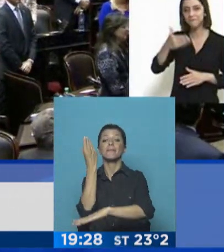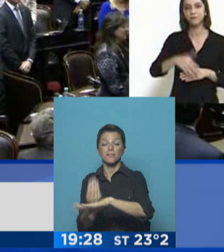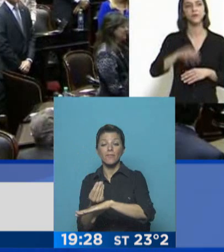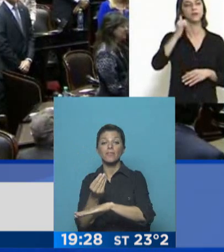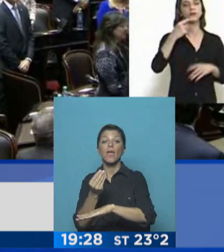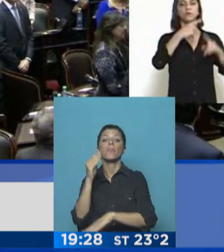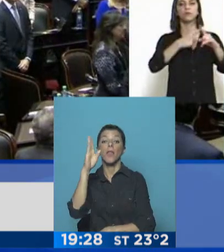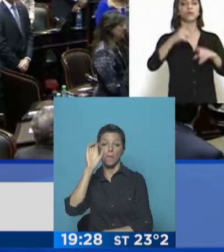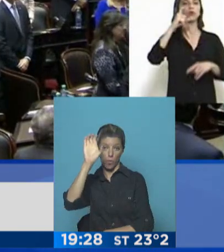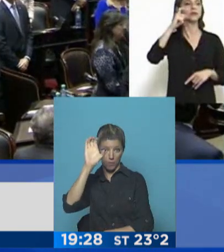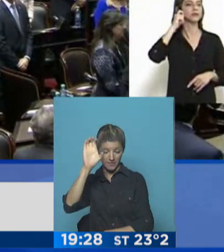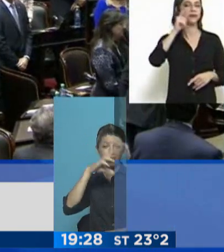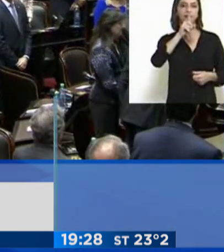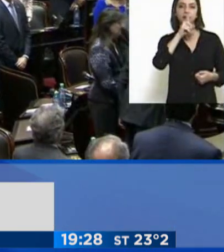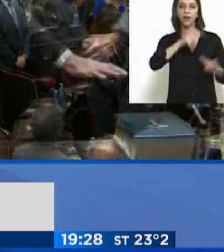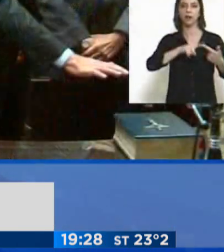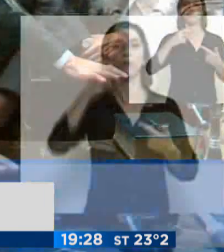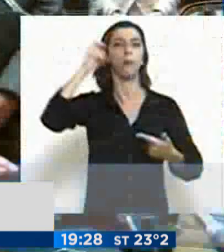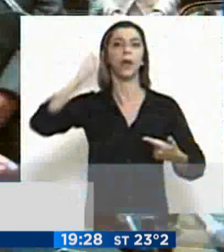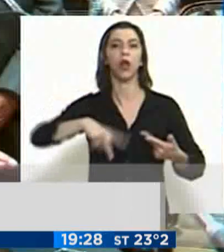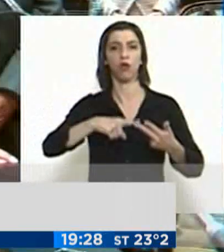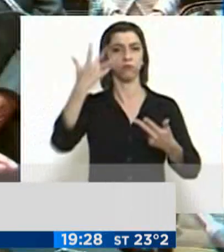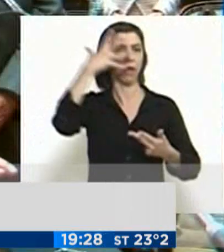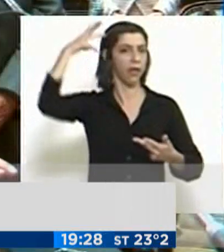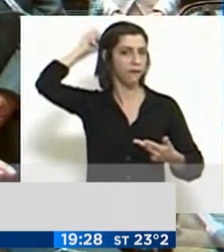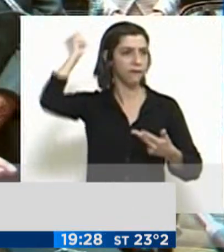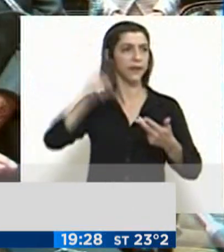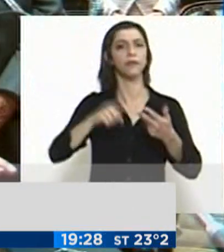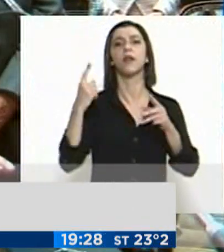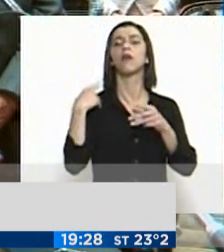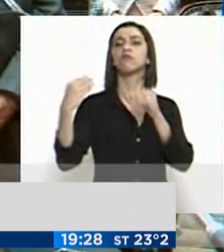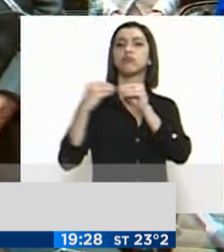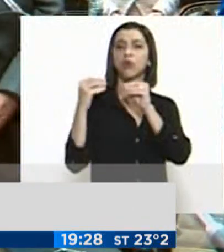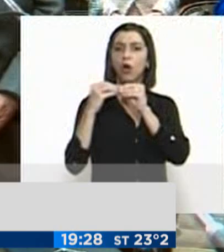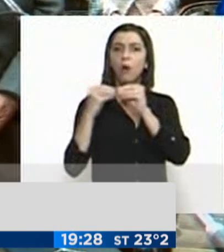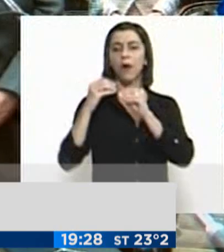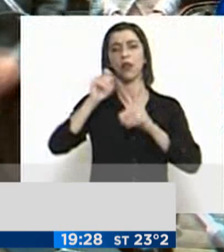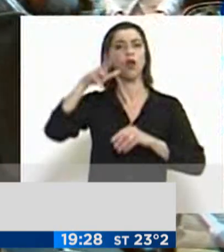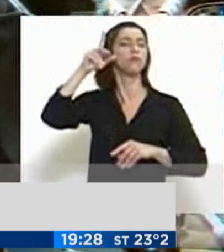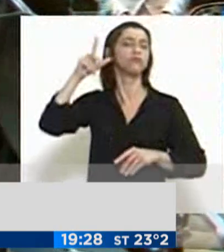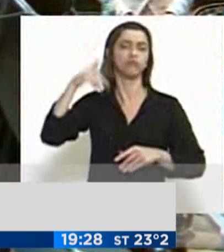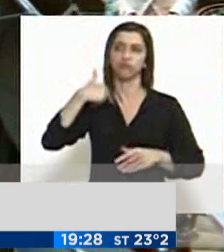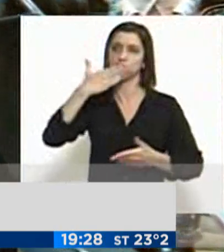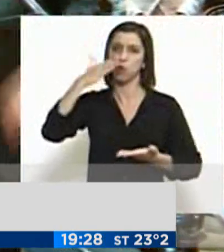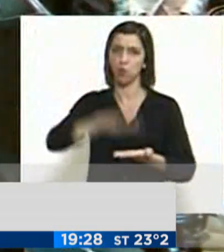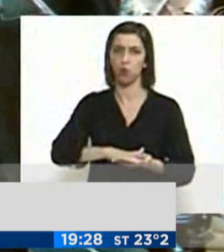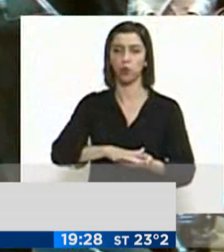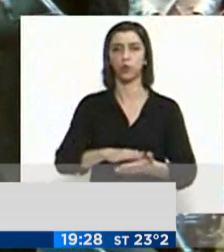provincia de San Juan. Por Perón Evita y por el compañero Hugo Antonio Boyano. Sí, jura. Perfecto.